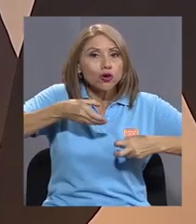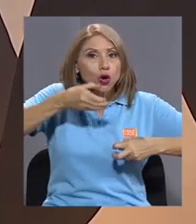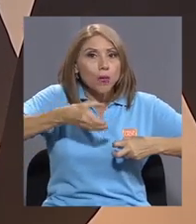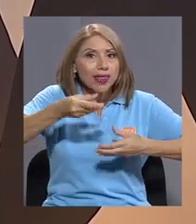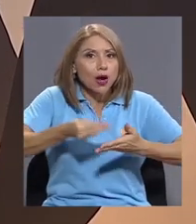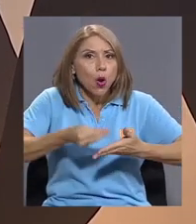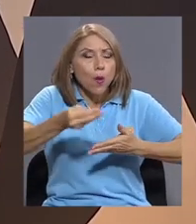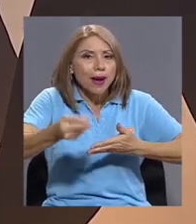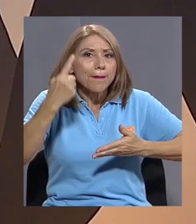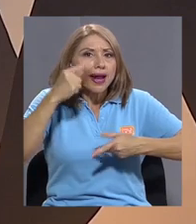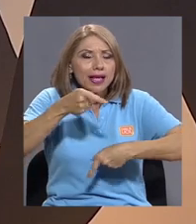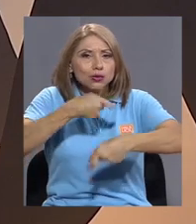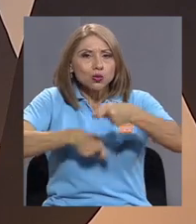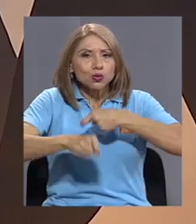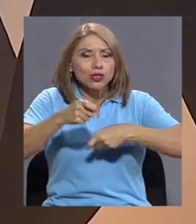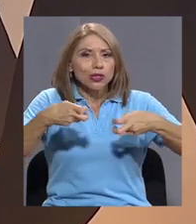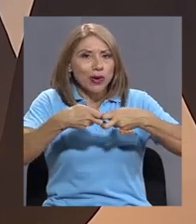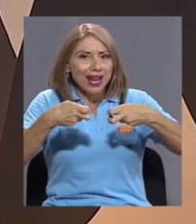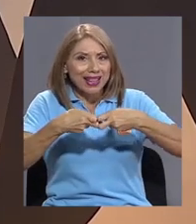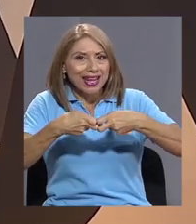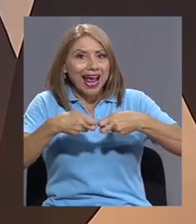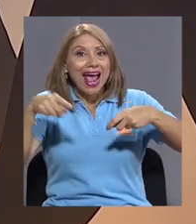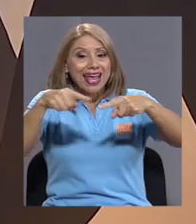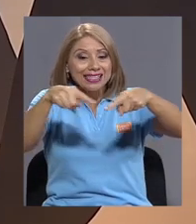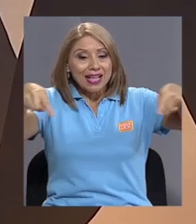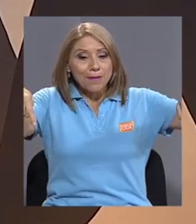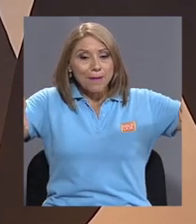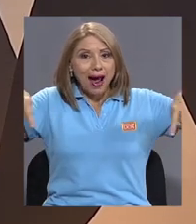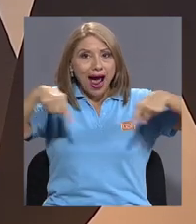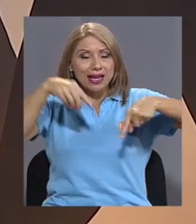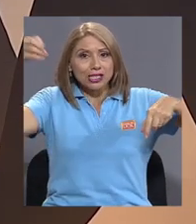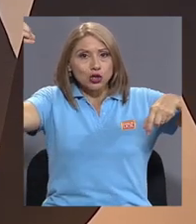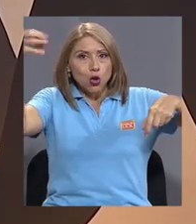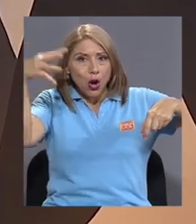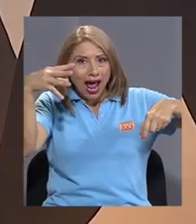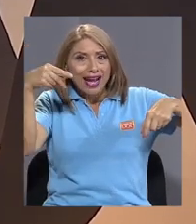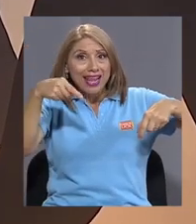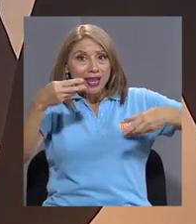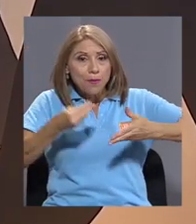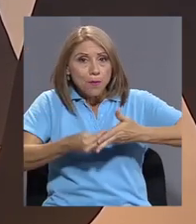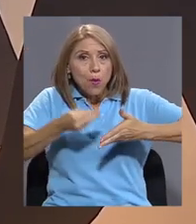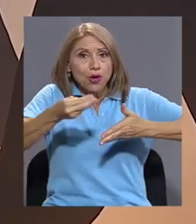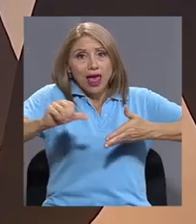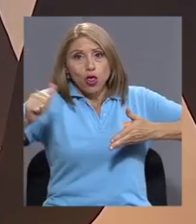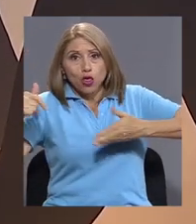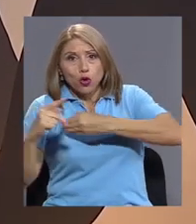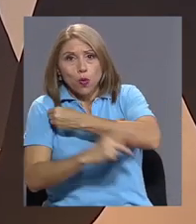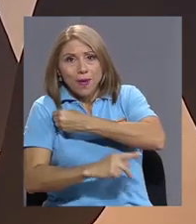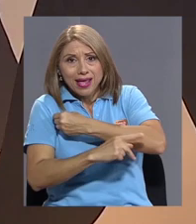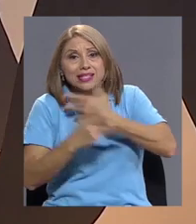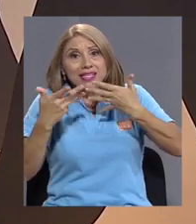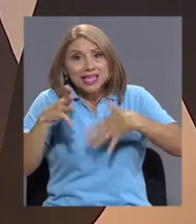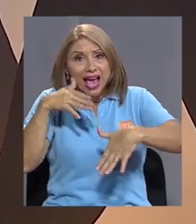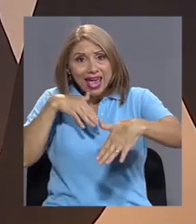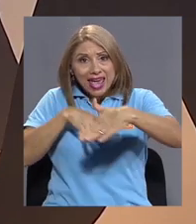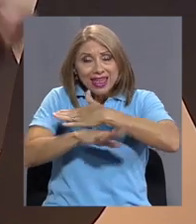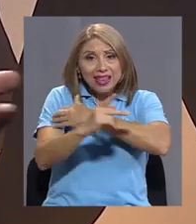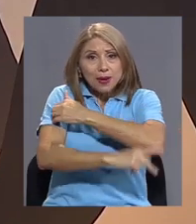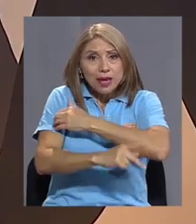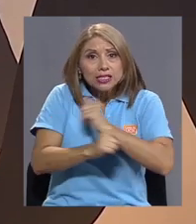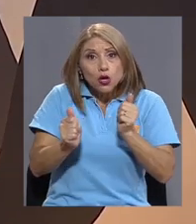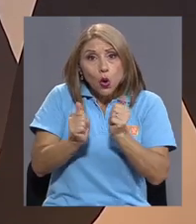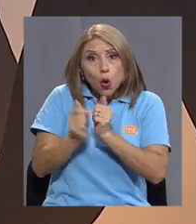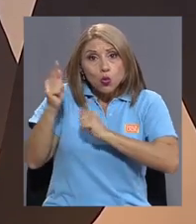la producción eléctrica. Ese panel solar importado entra al país ya con un ciclo de vida